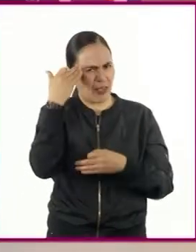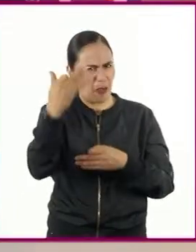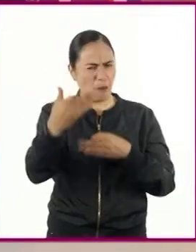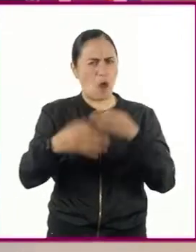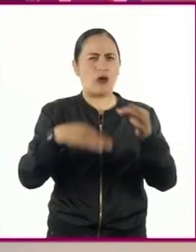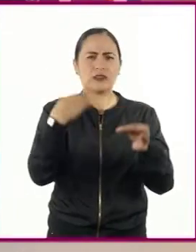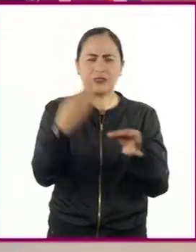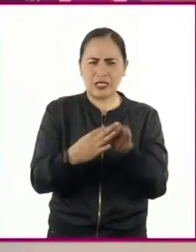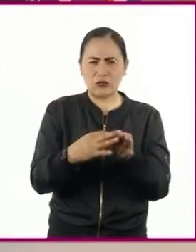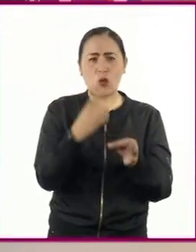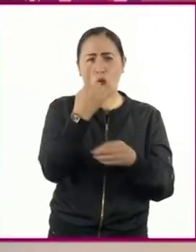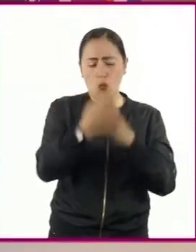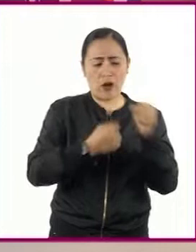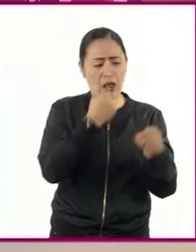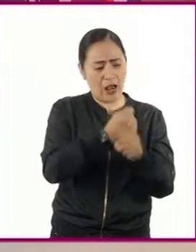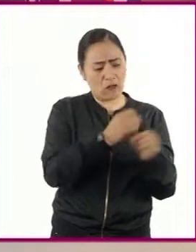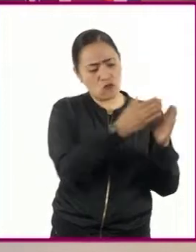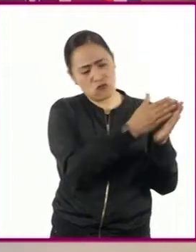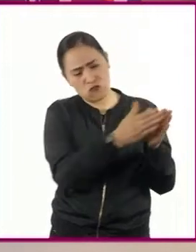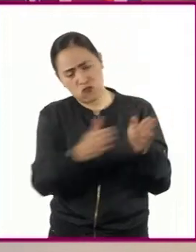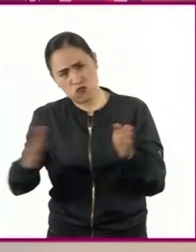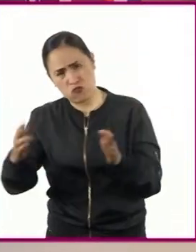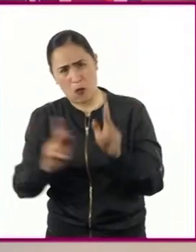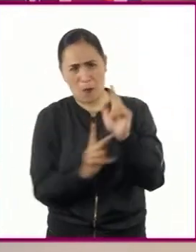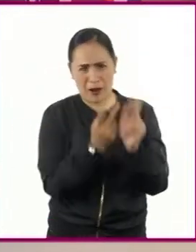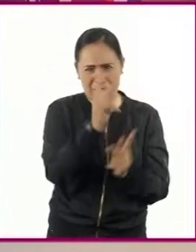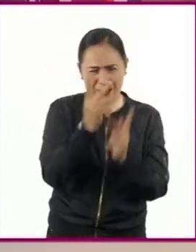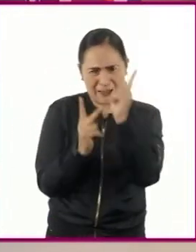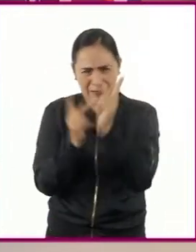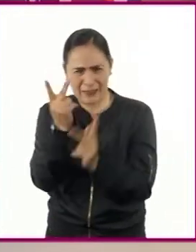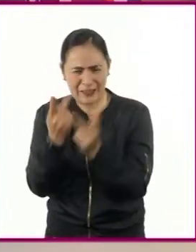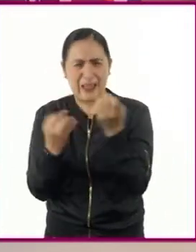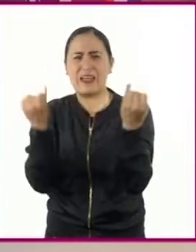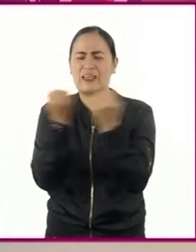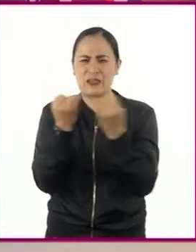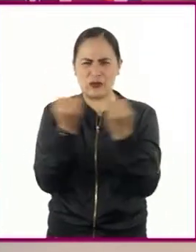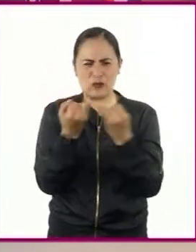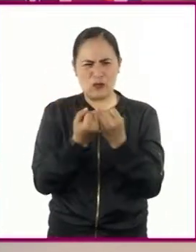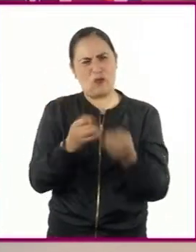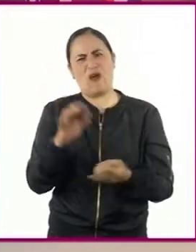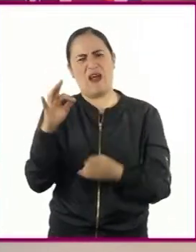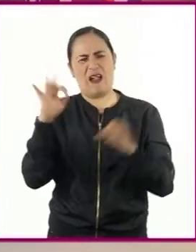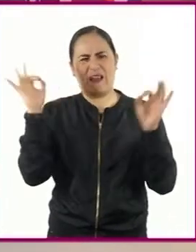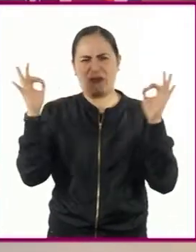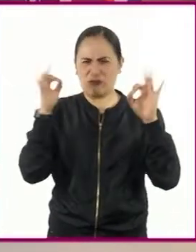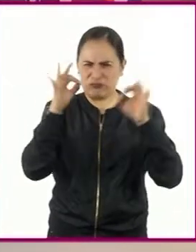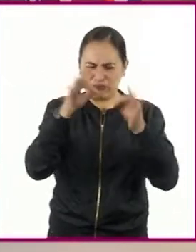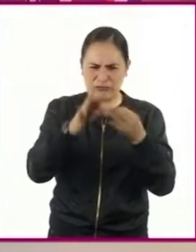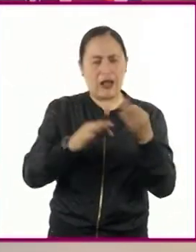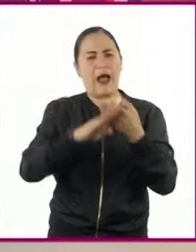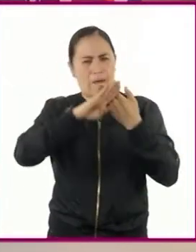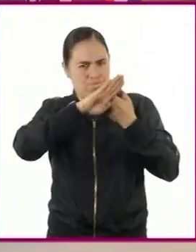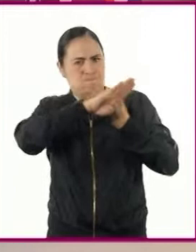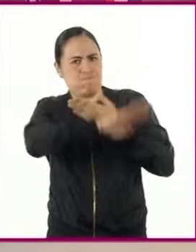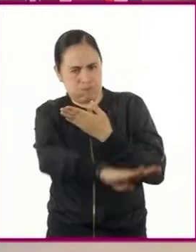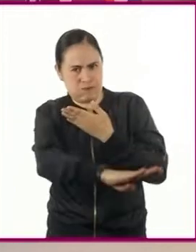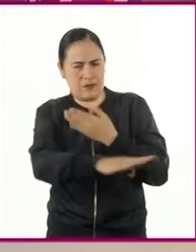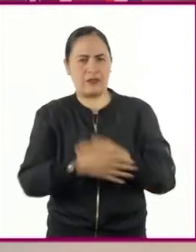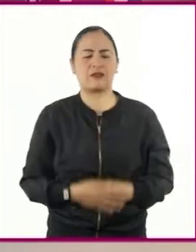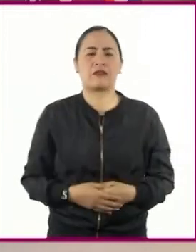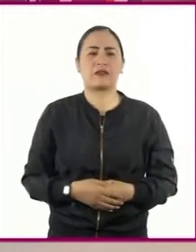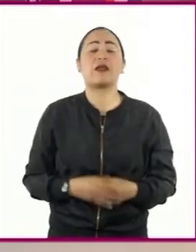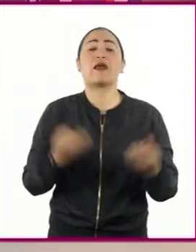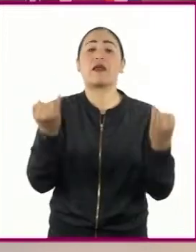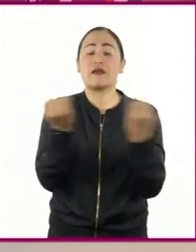todo el año y sobre todo, presenta resistencia a algunas plagas de hongos. Por supuesto que este rico